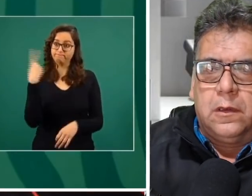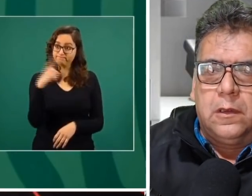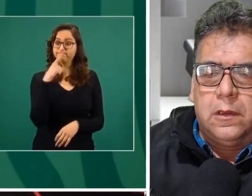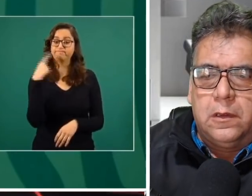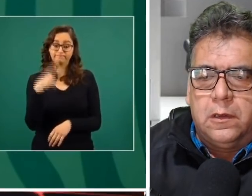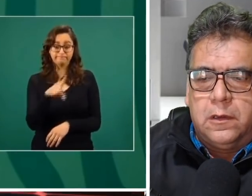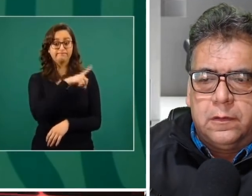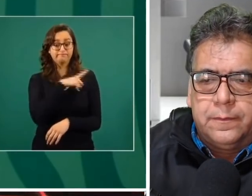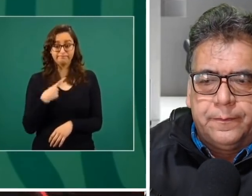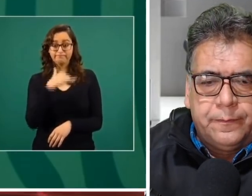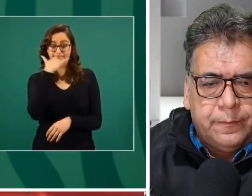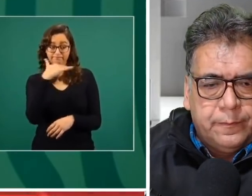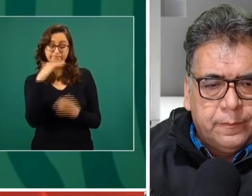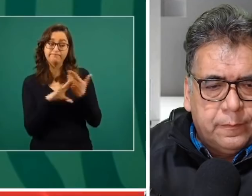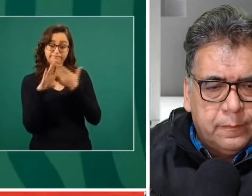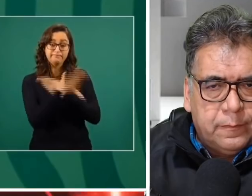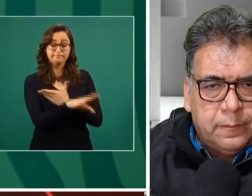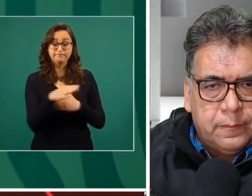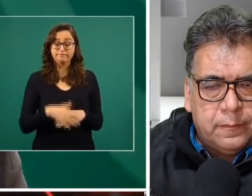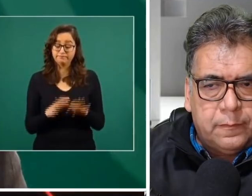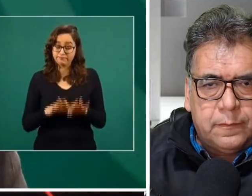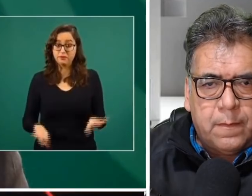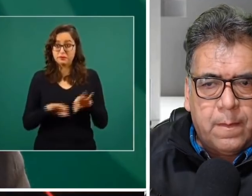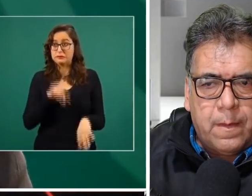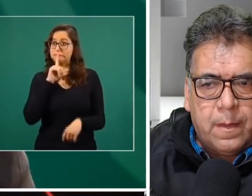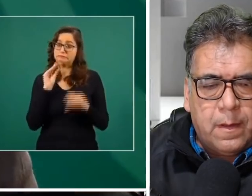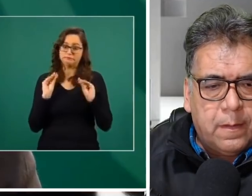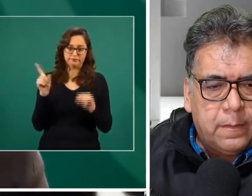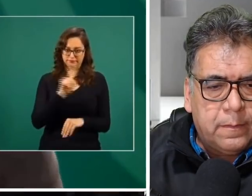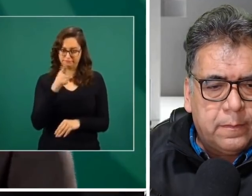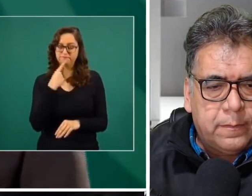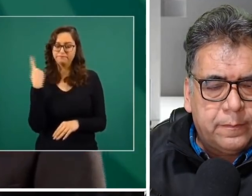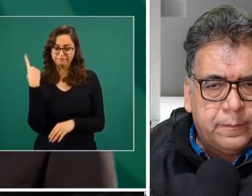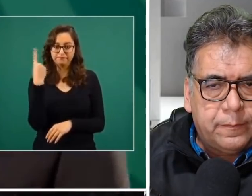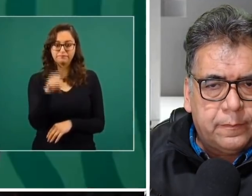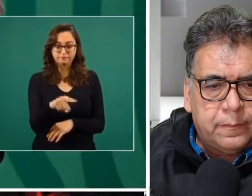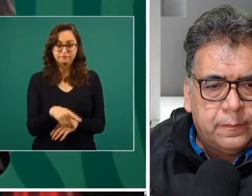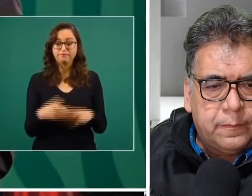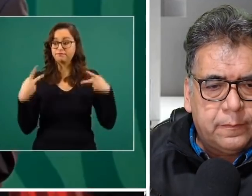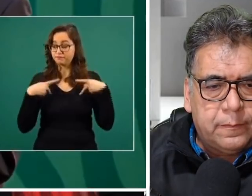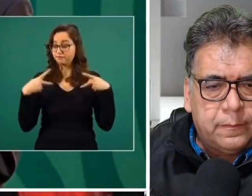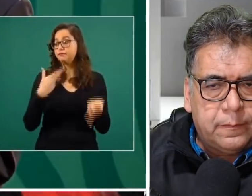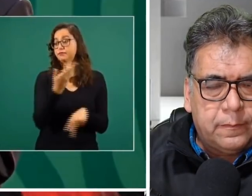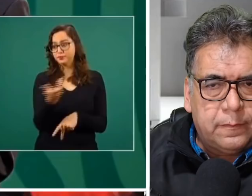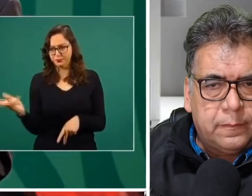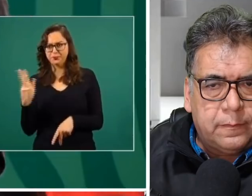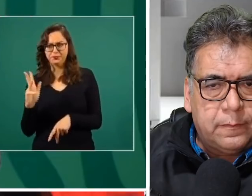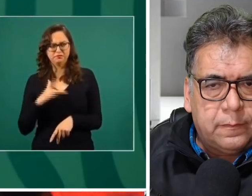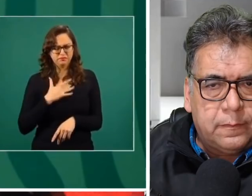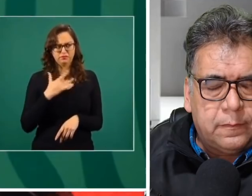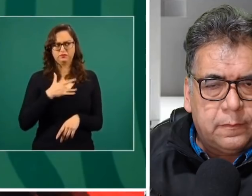combatir la corrupción. Eso es importante, el que haya esa voluntad de no permitir